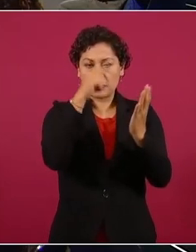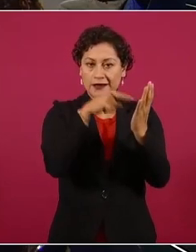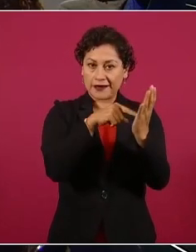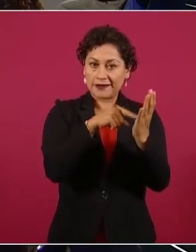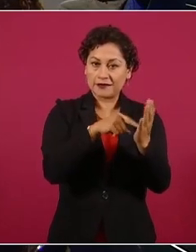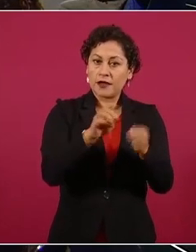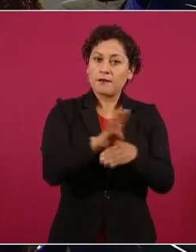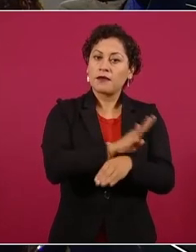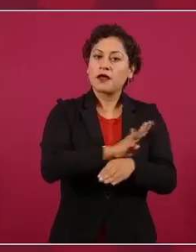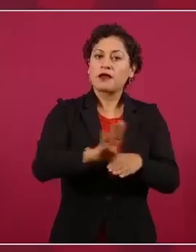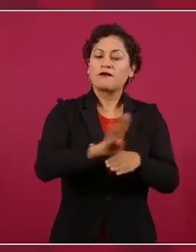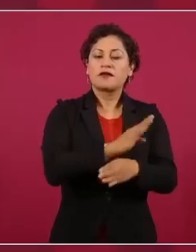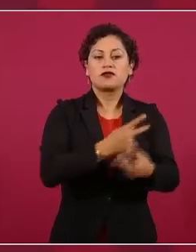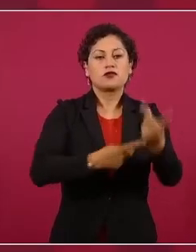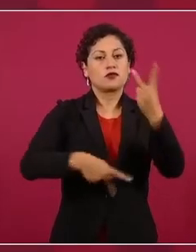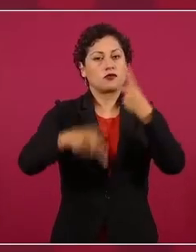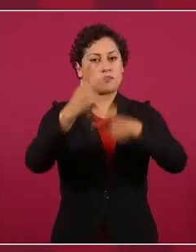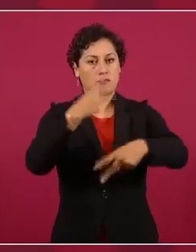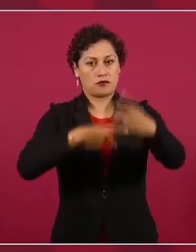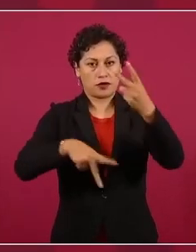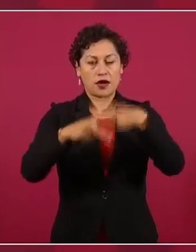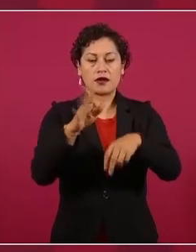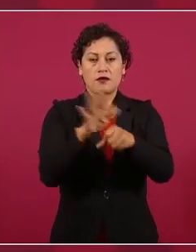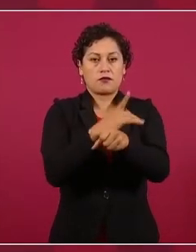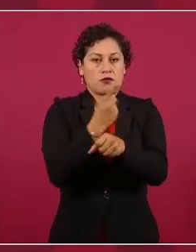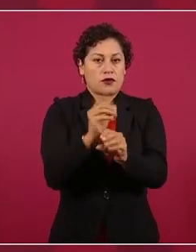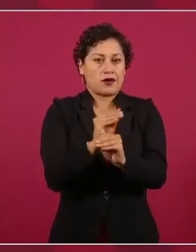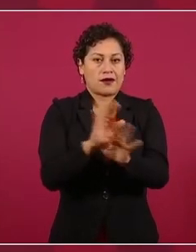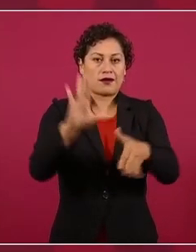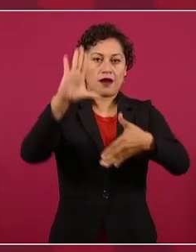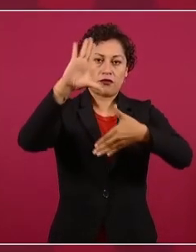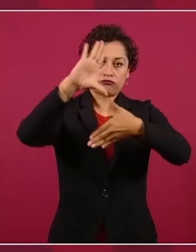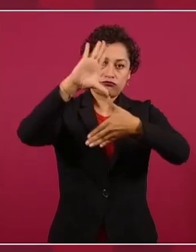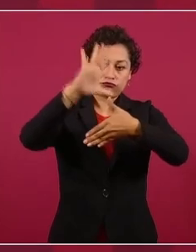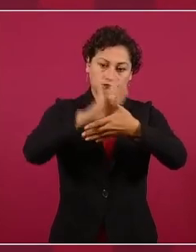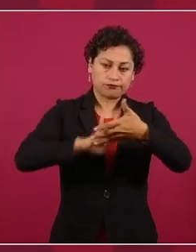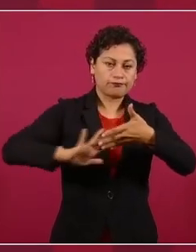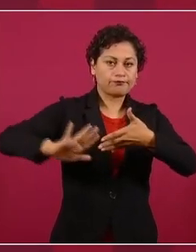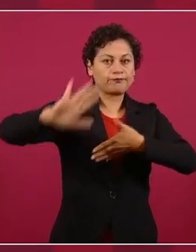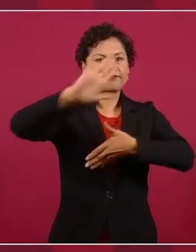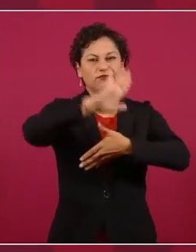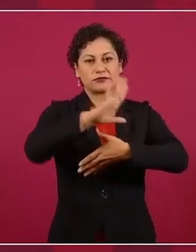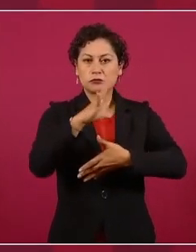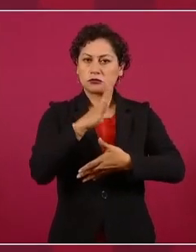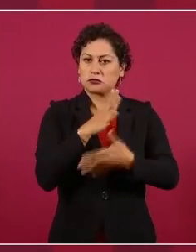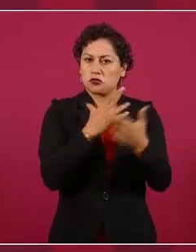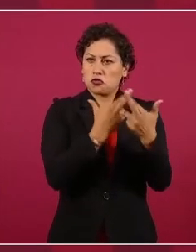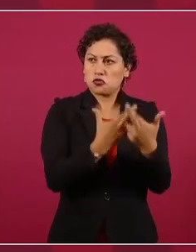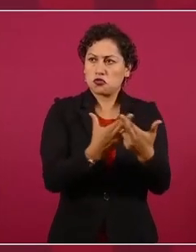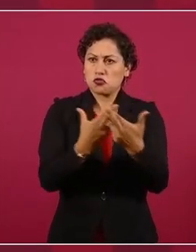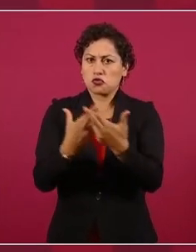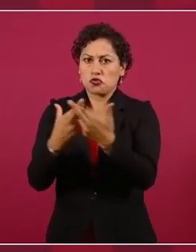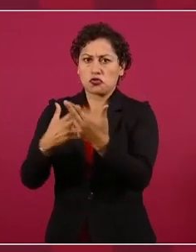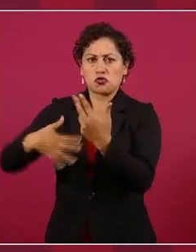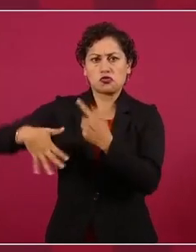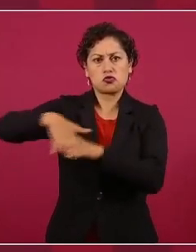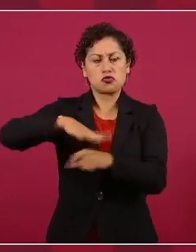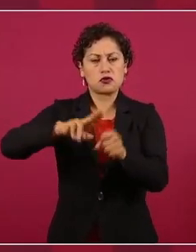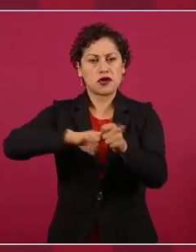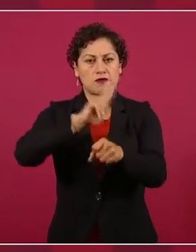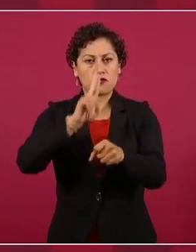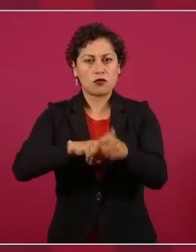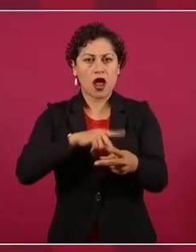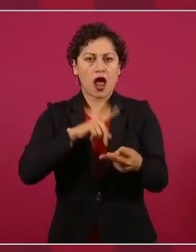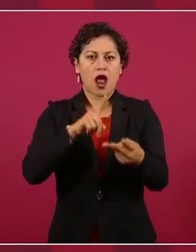por los recursos naturales, por la fuerza de trabajo, por la